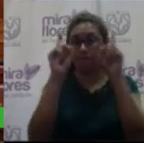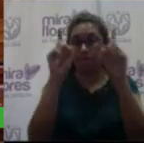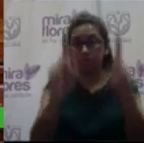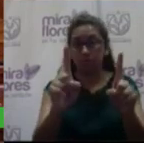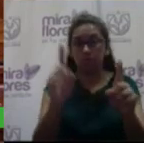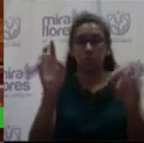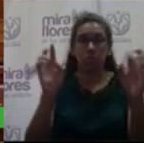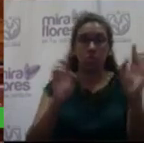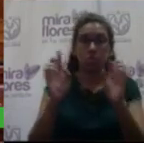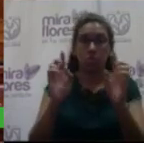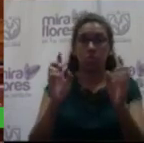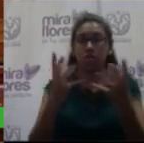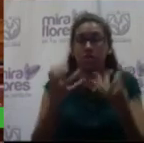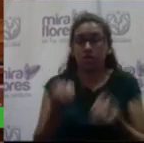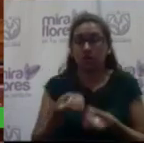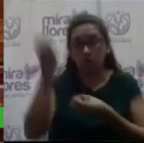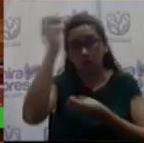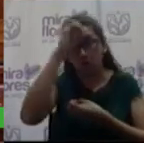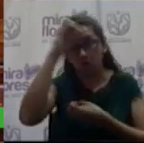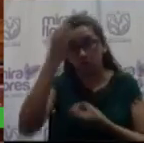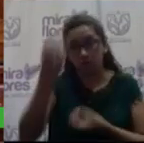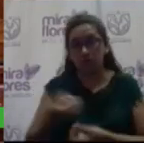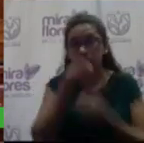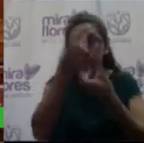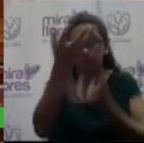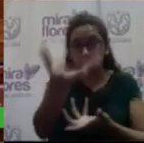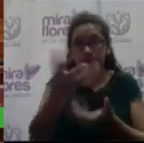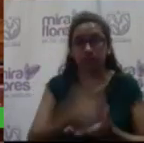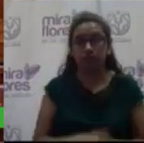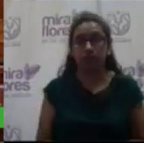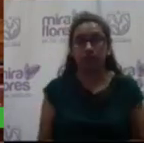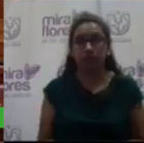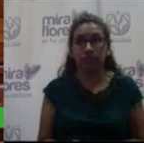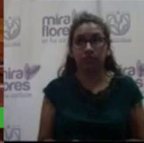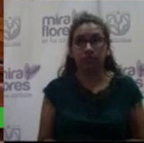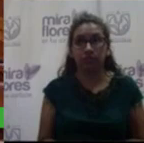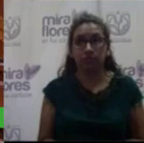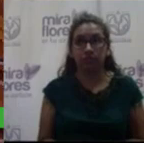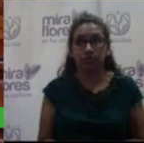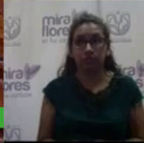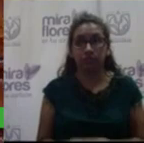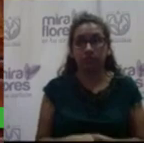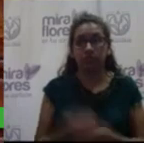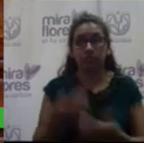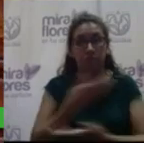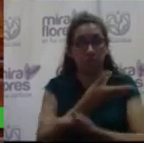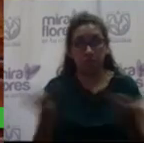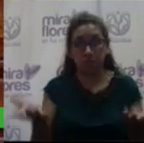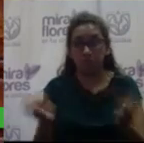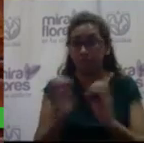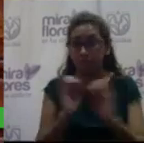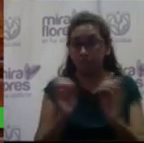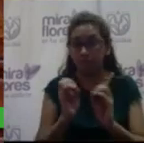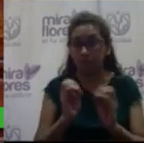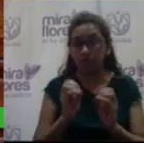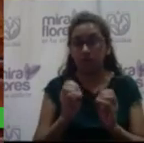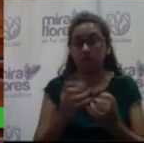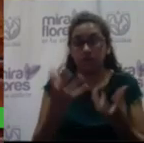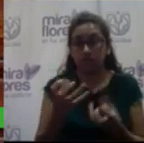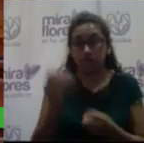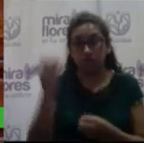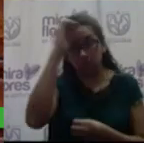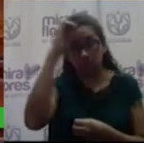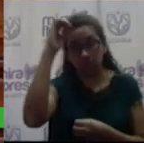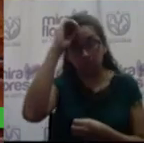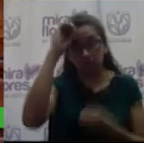duda, algún comentario que quisiera expresar. Ahora, si no tenemos ninguna manifestación de voluntad en ese